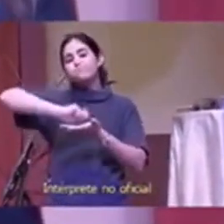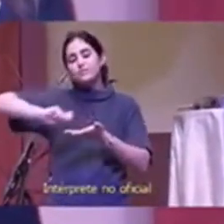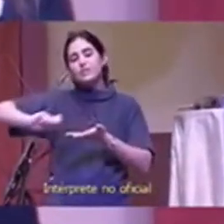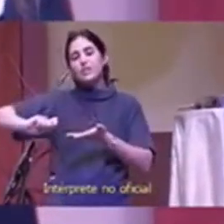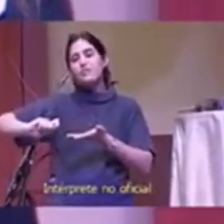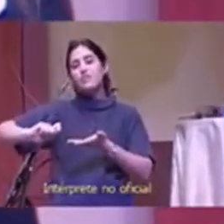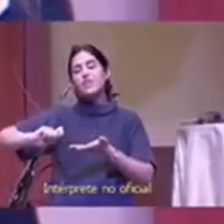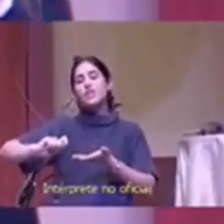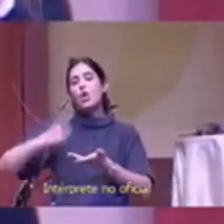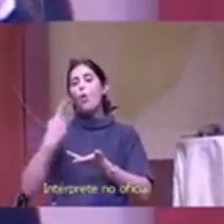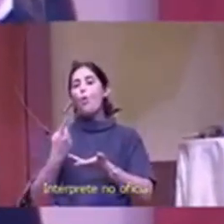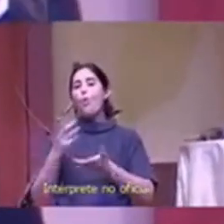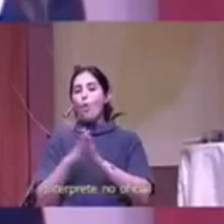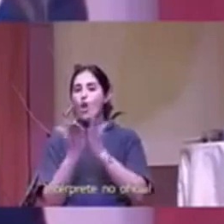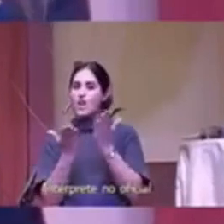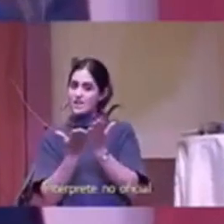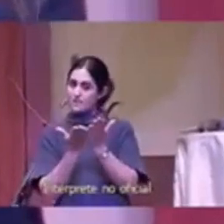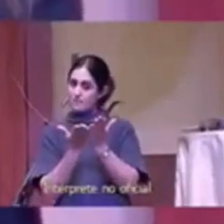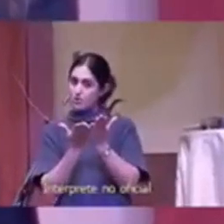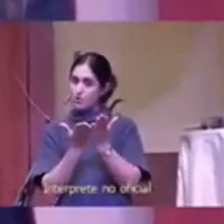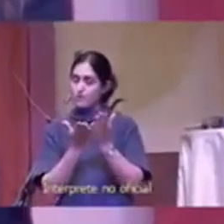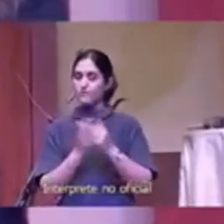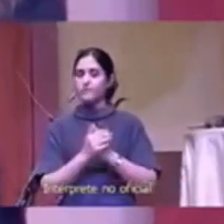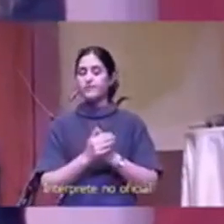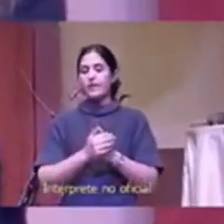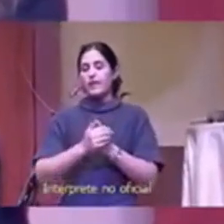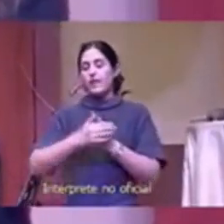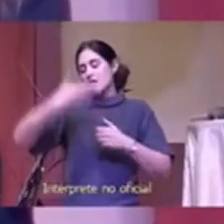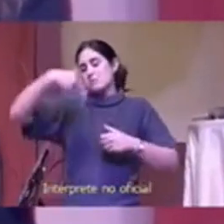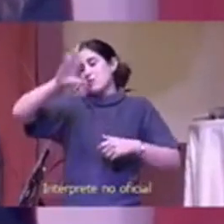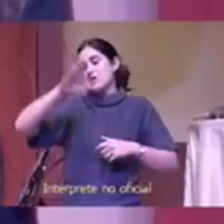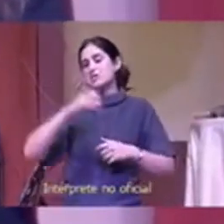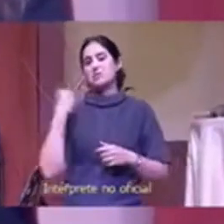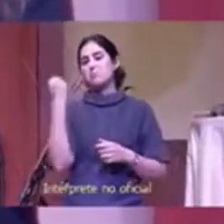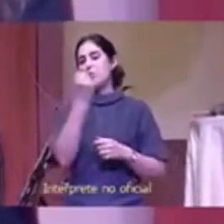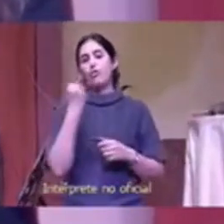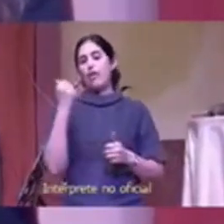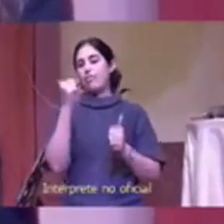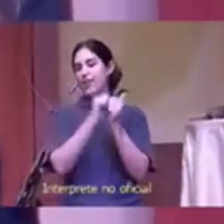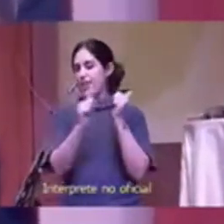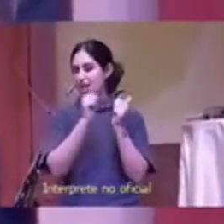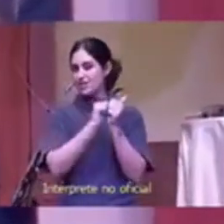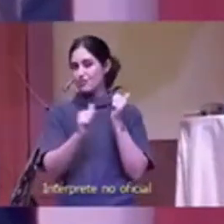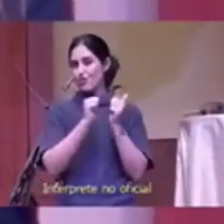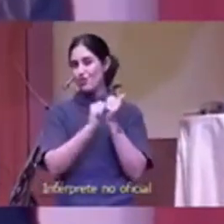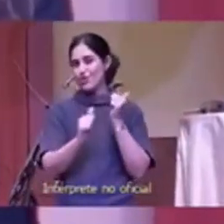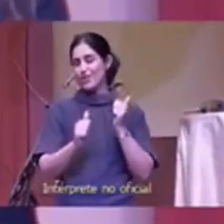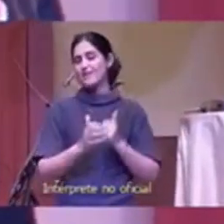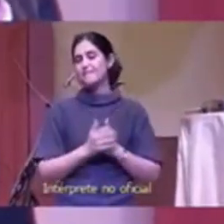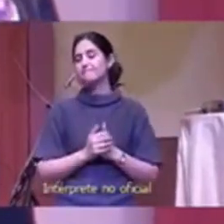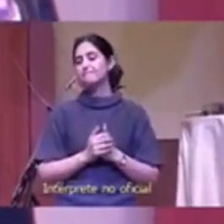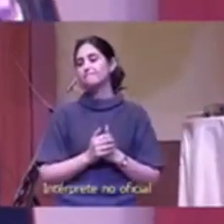que sea que obra maestra de la literatura una obra maestra que influye